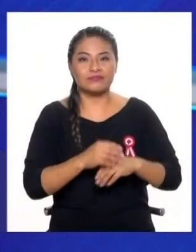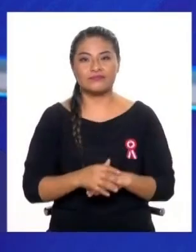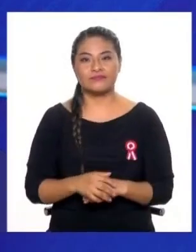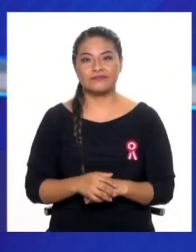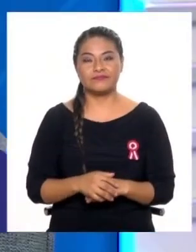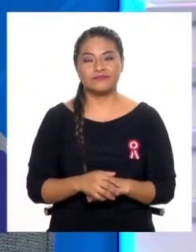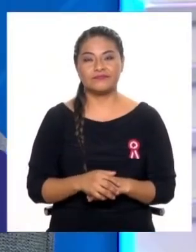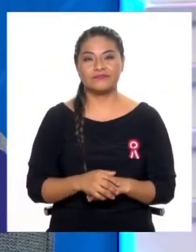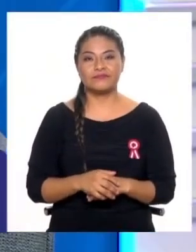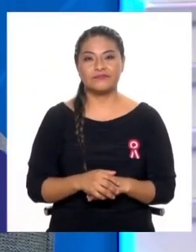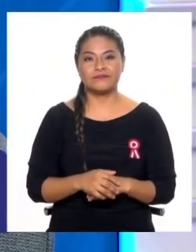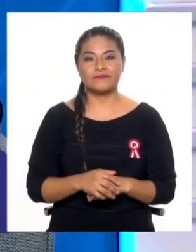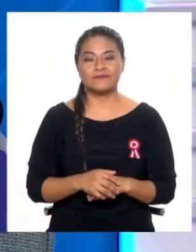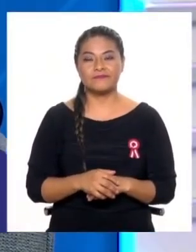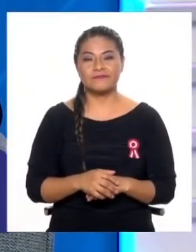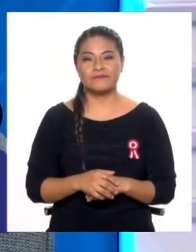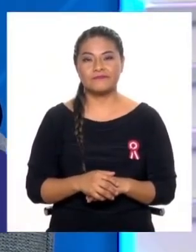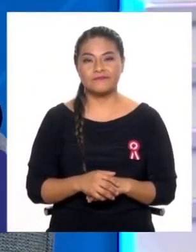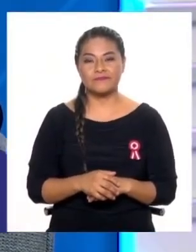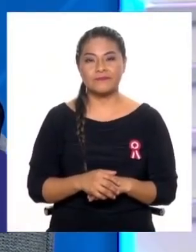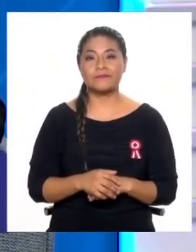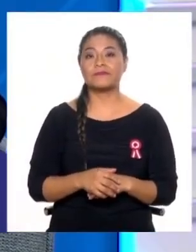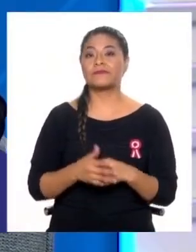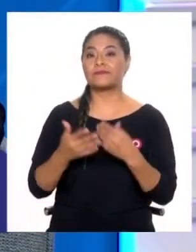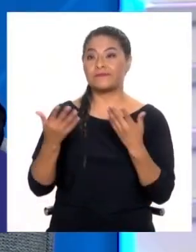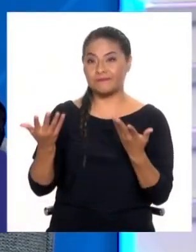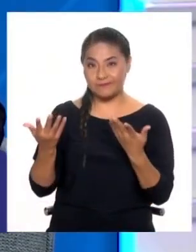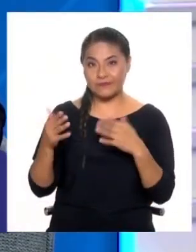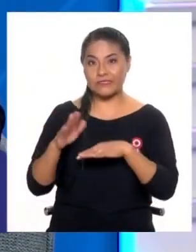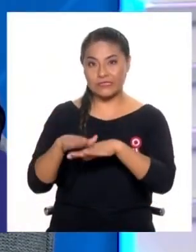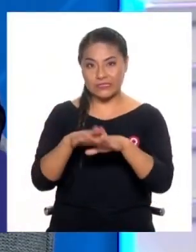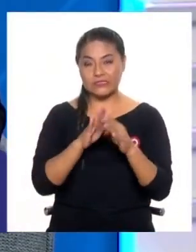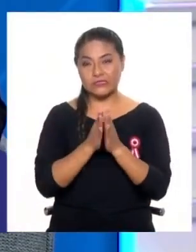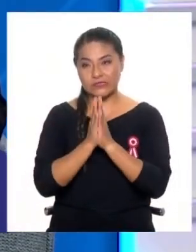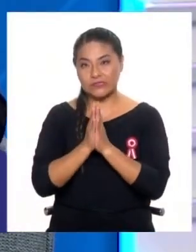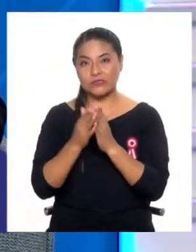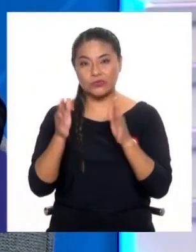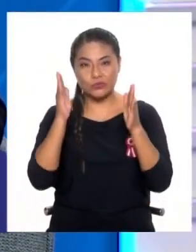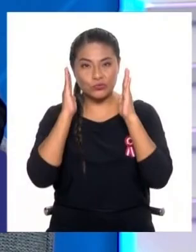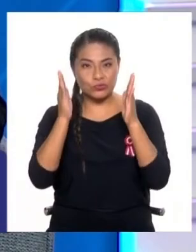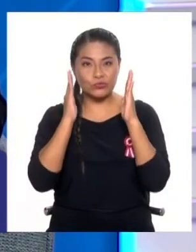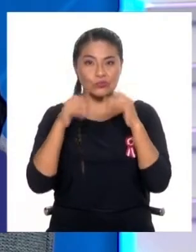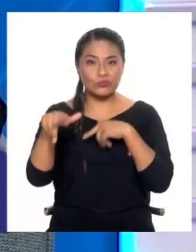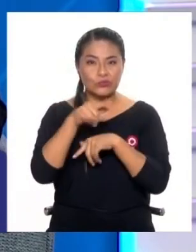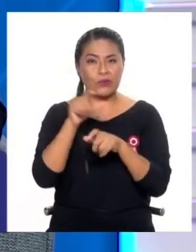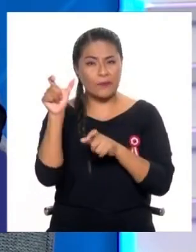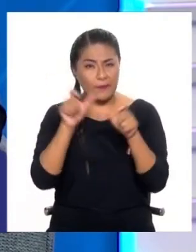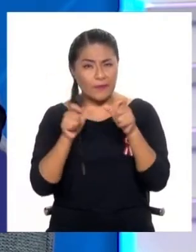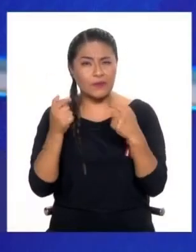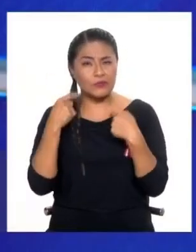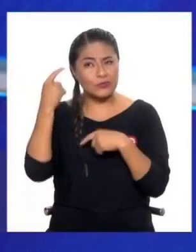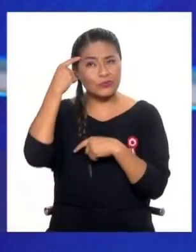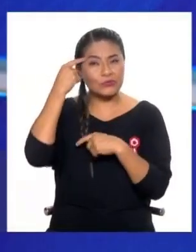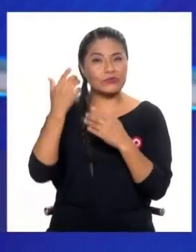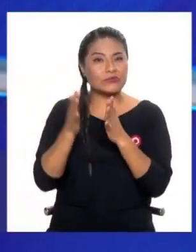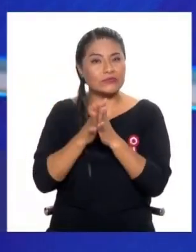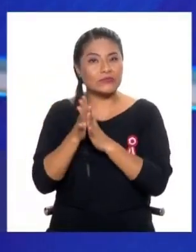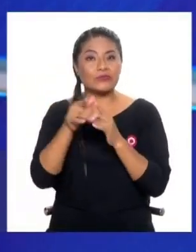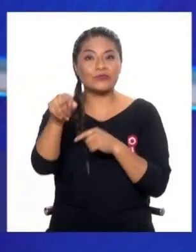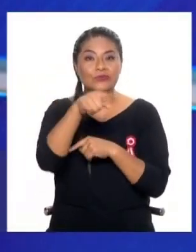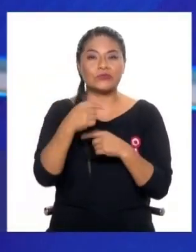Claro. Y entonces aquí lo que habría que también pedir a quienes nos escuchan y en general a la población es que aún cuando exista la idea de que